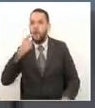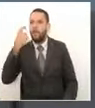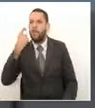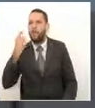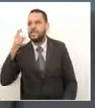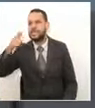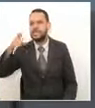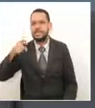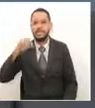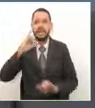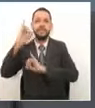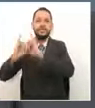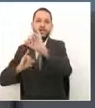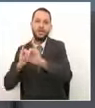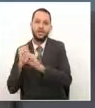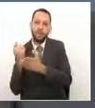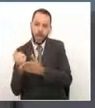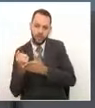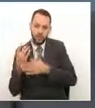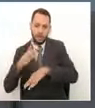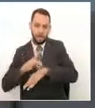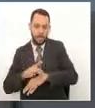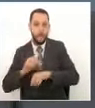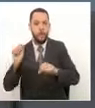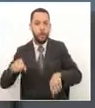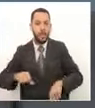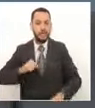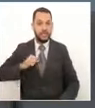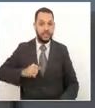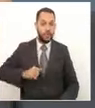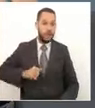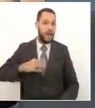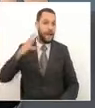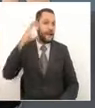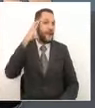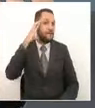de procedimientos lo puedan tener cirugía de cabeza y cuella de tórax